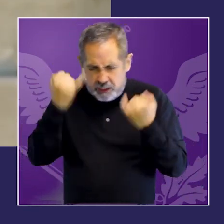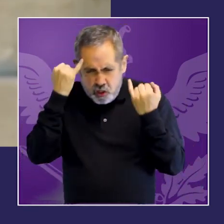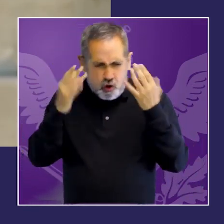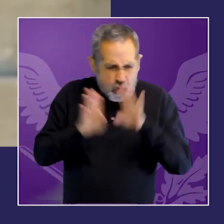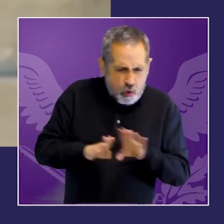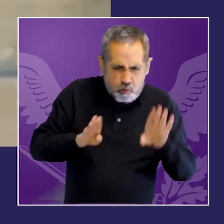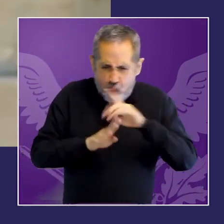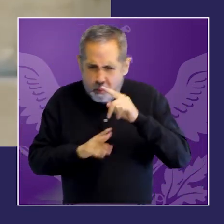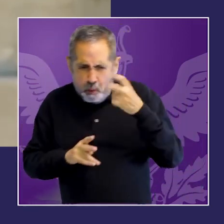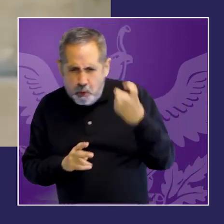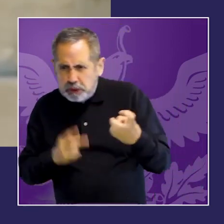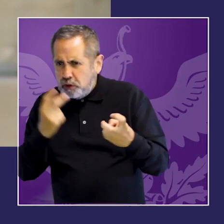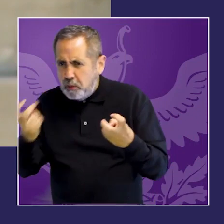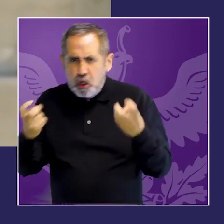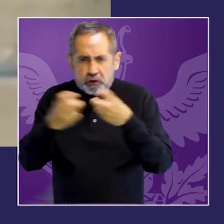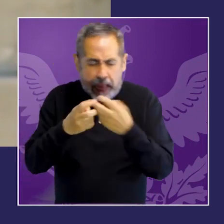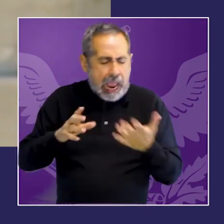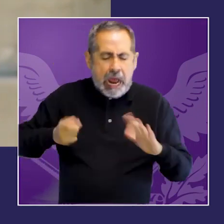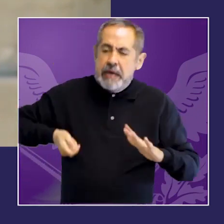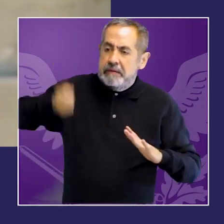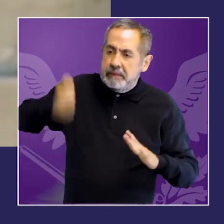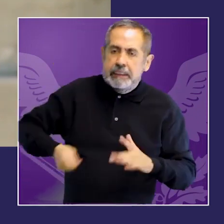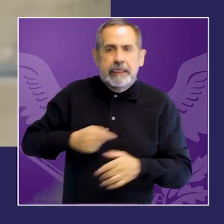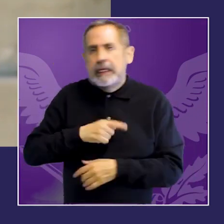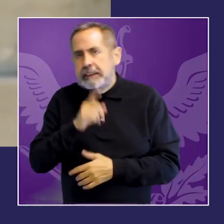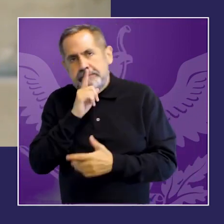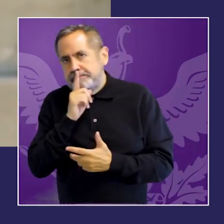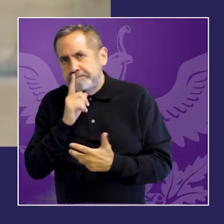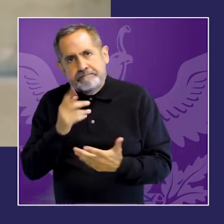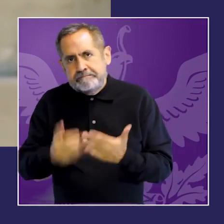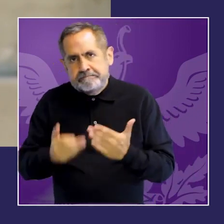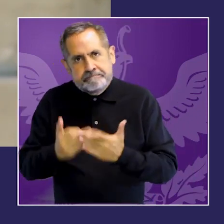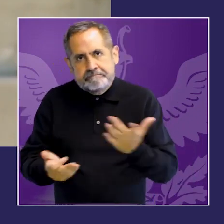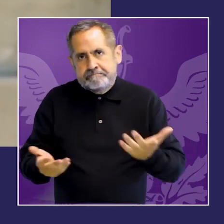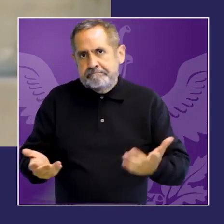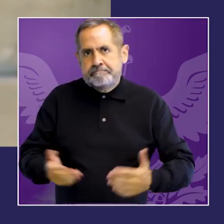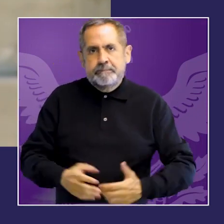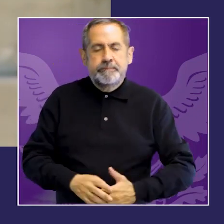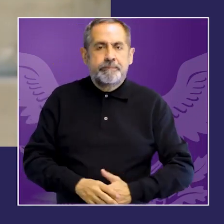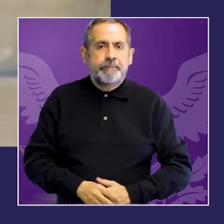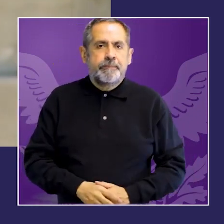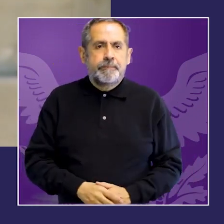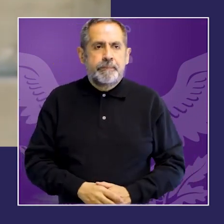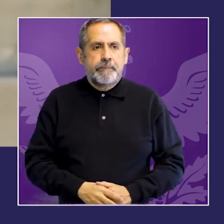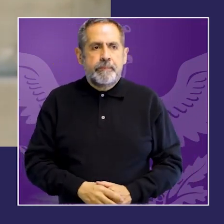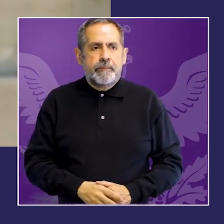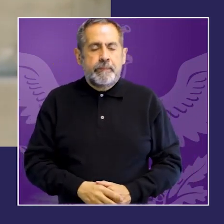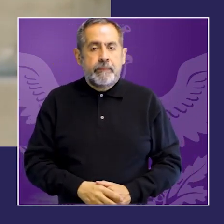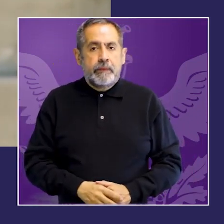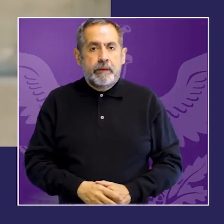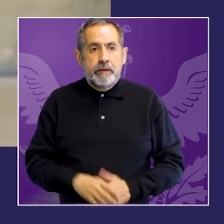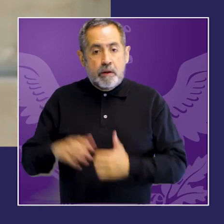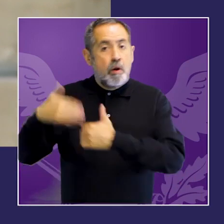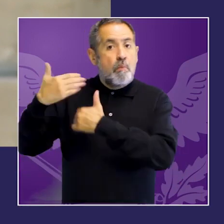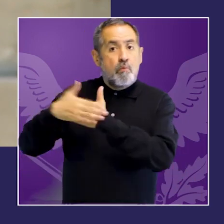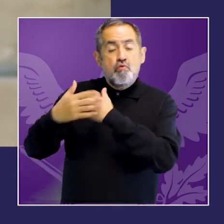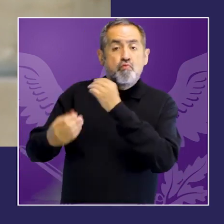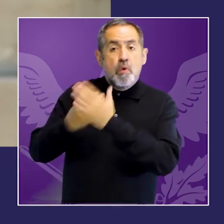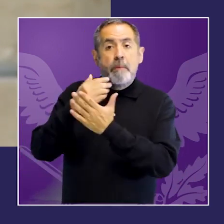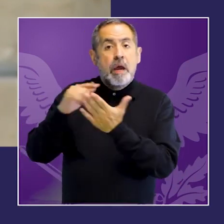avanza en la creación de normas integrales para la protección de todas las formas de violencia contra la mujer